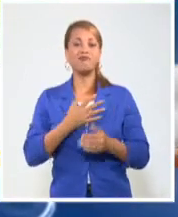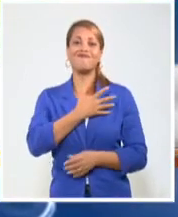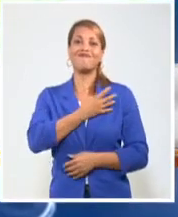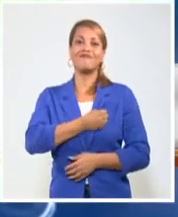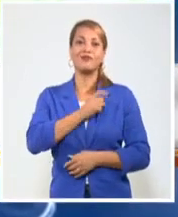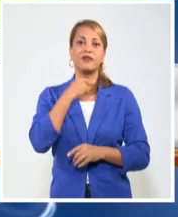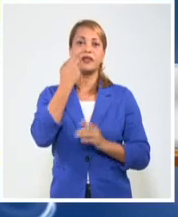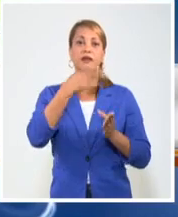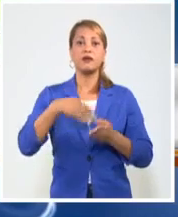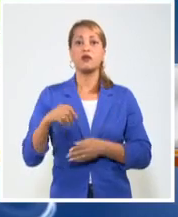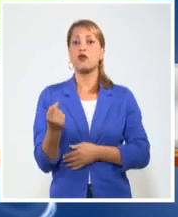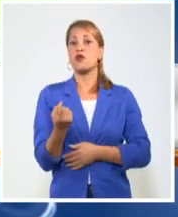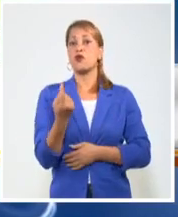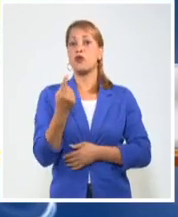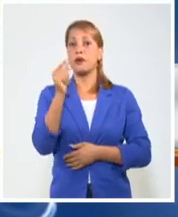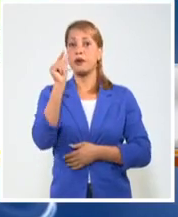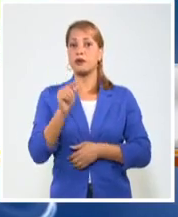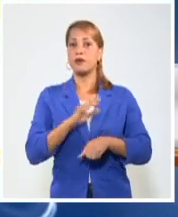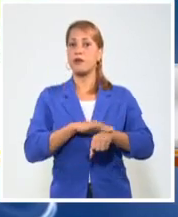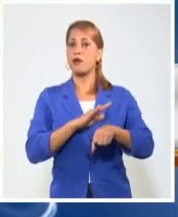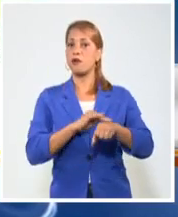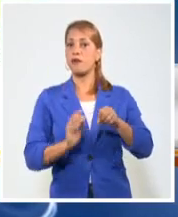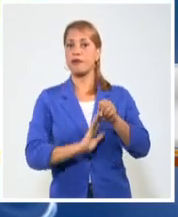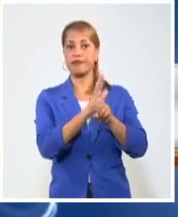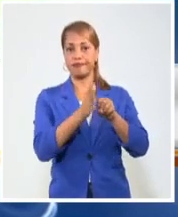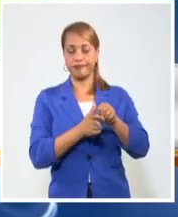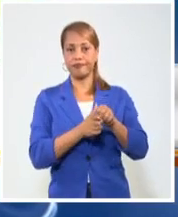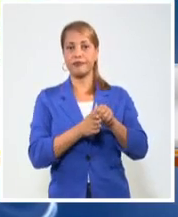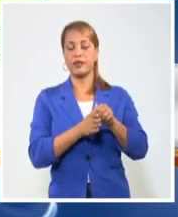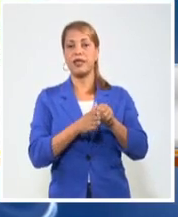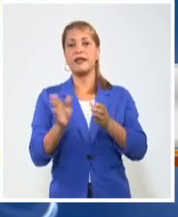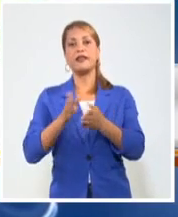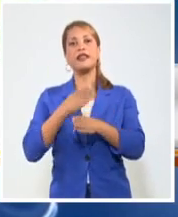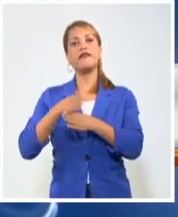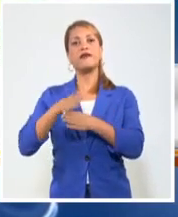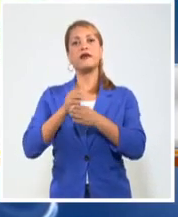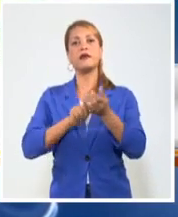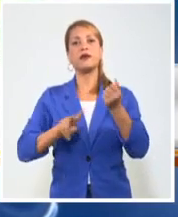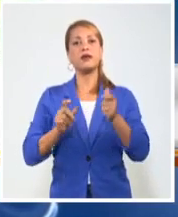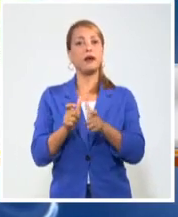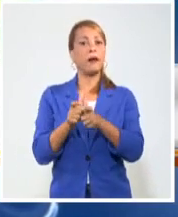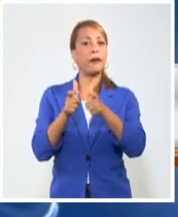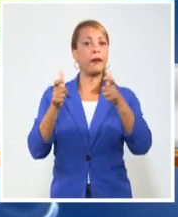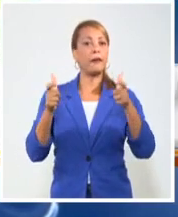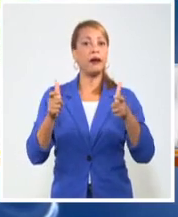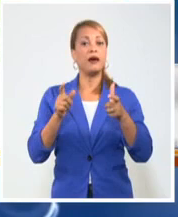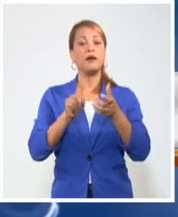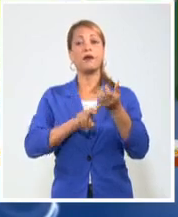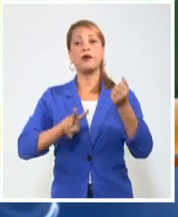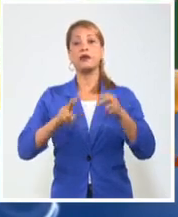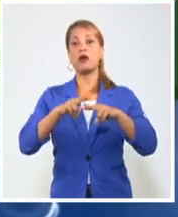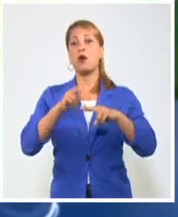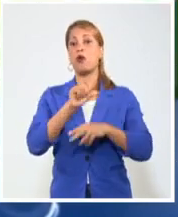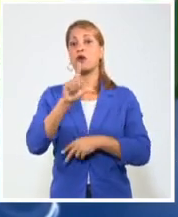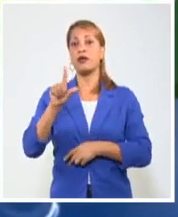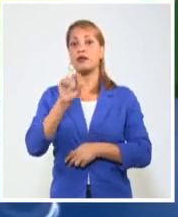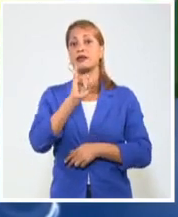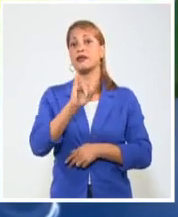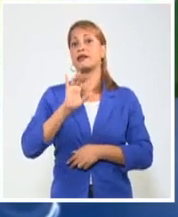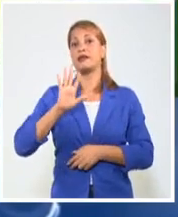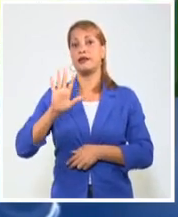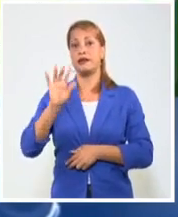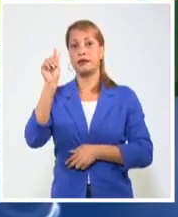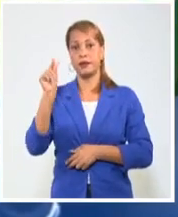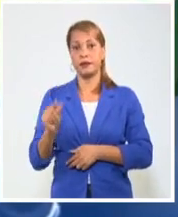fallecimiento de un paciente a causa de esta enfermedad. Las provincias con los mayores números fueron Holguín con 65 nuevos